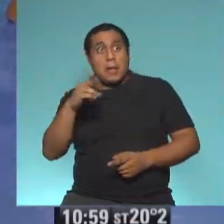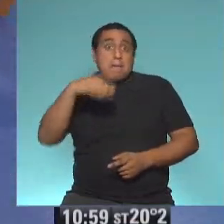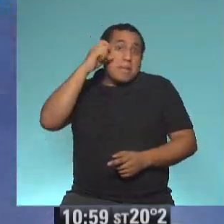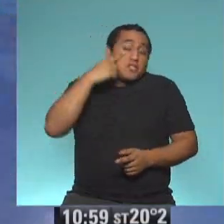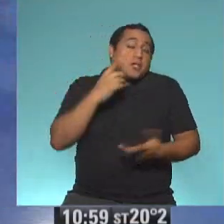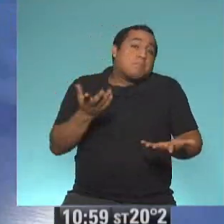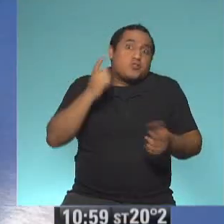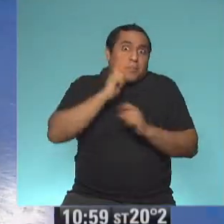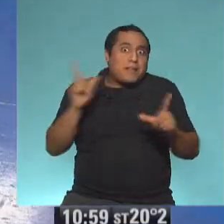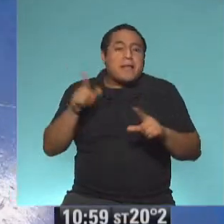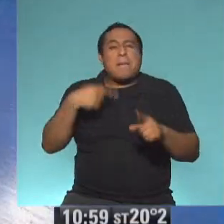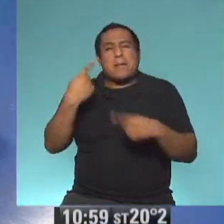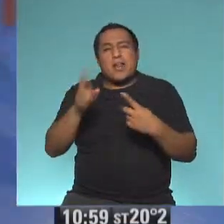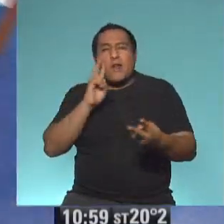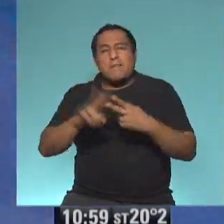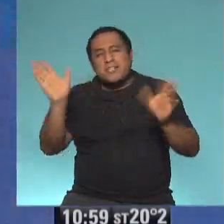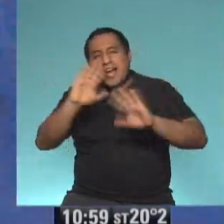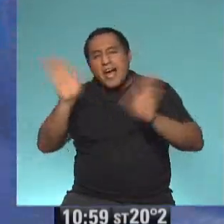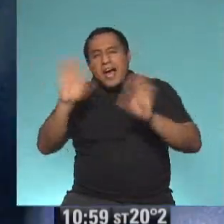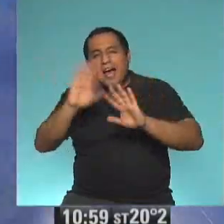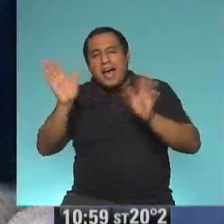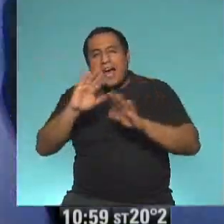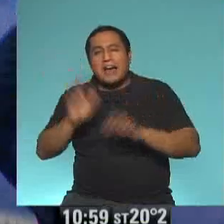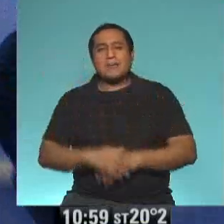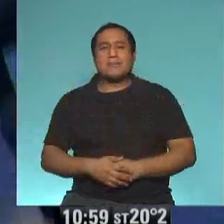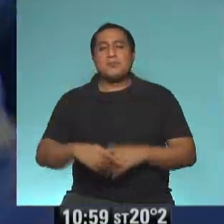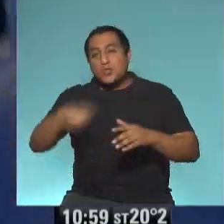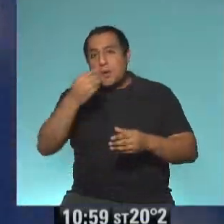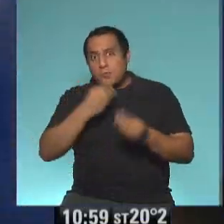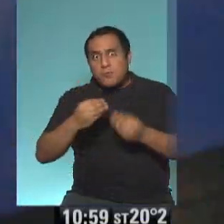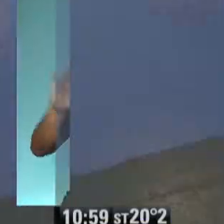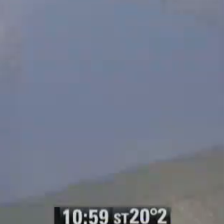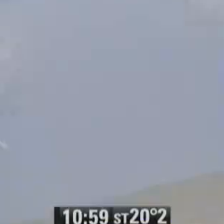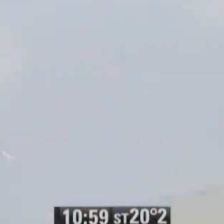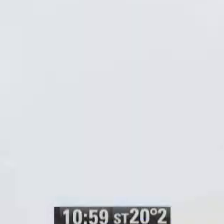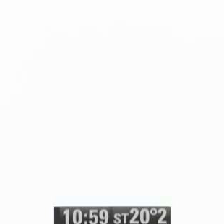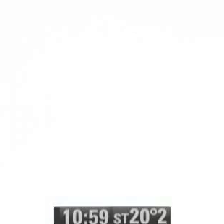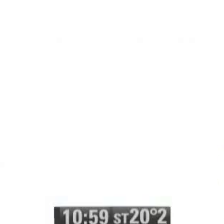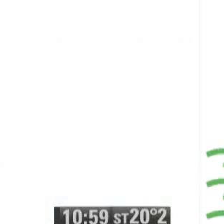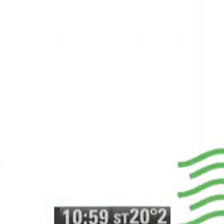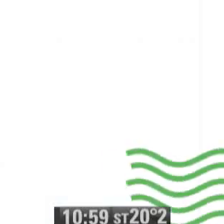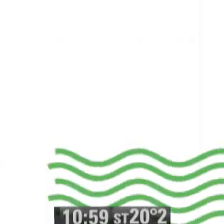Sorpresa, sorpresa. Chau. Besos, besos. Y a comer una rica sopa. Y todo será mejor.